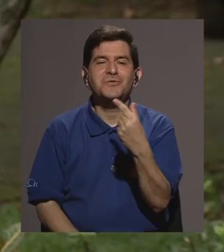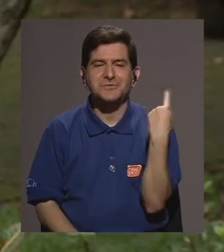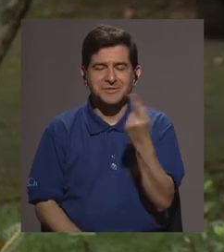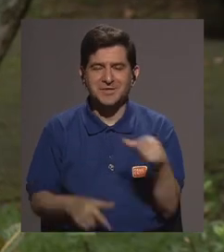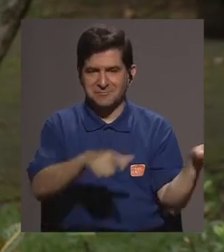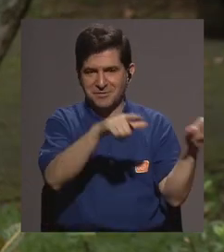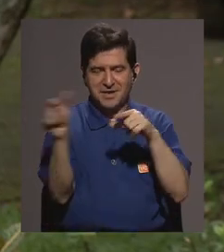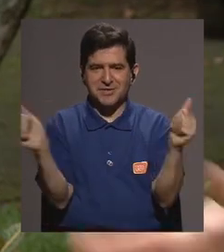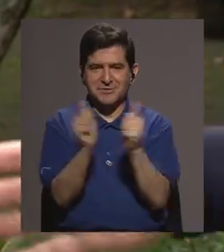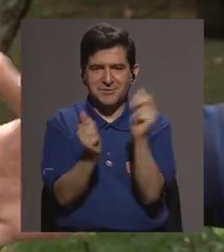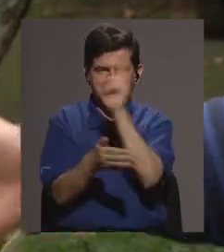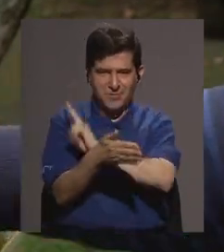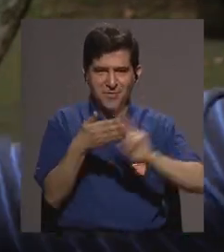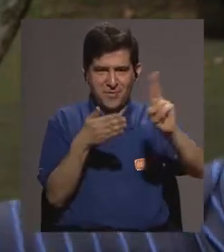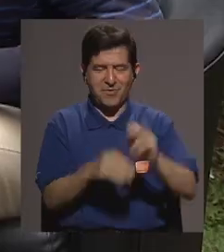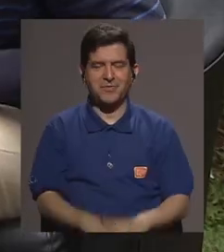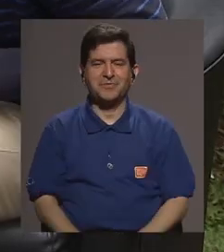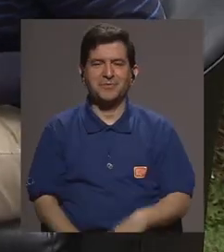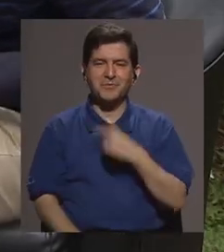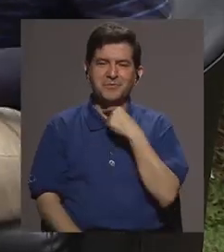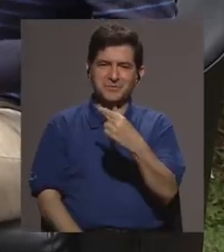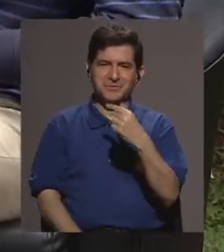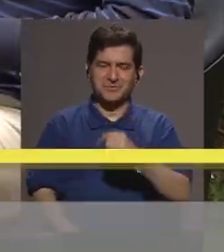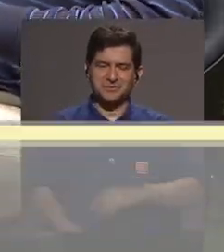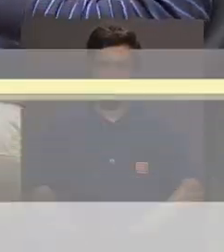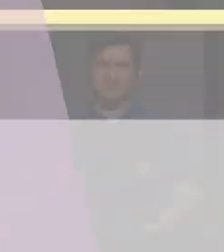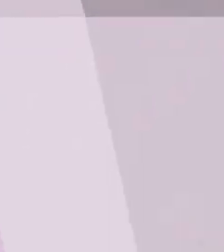siempre a la orden con la universidad muchísimas gracias un placer doctor